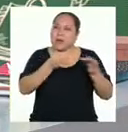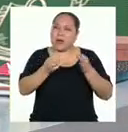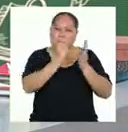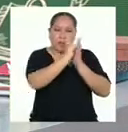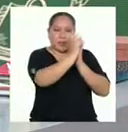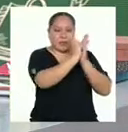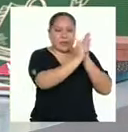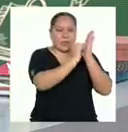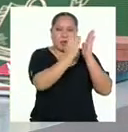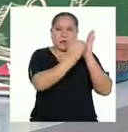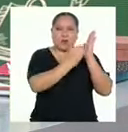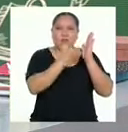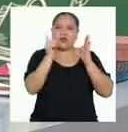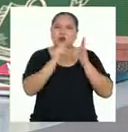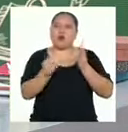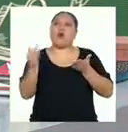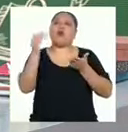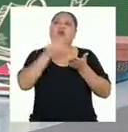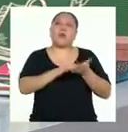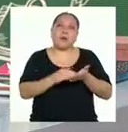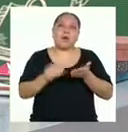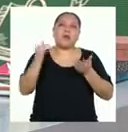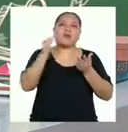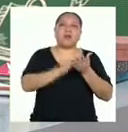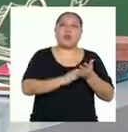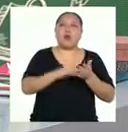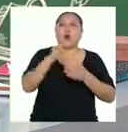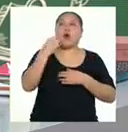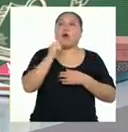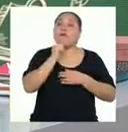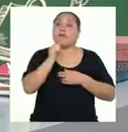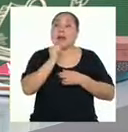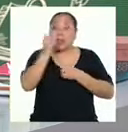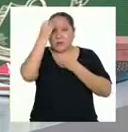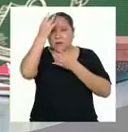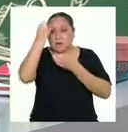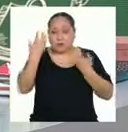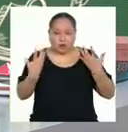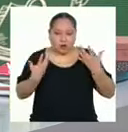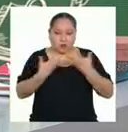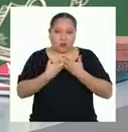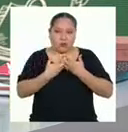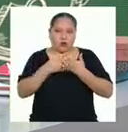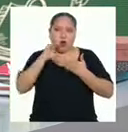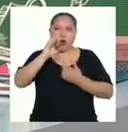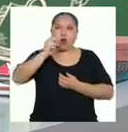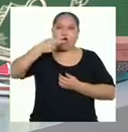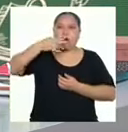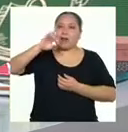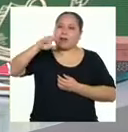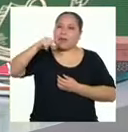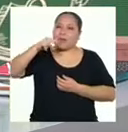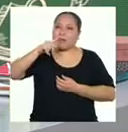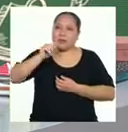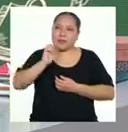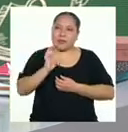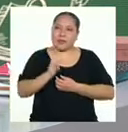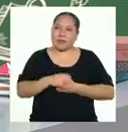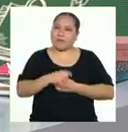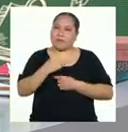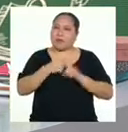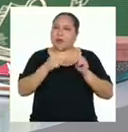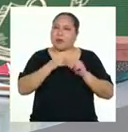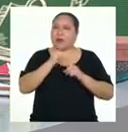nuestro texto no tenga repeticiones, vacíos de información y sea coherente. Pero creo que no estaban incluidos